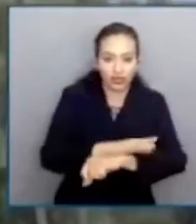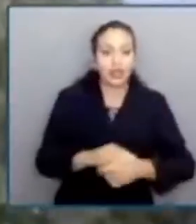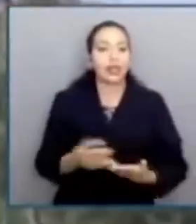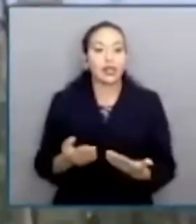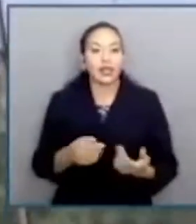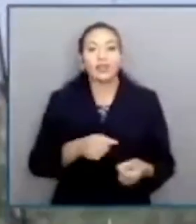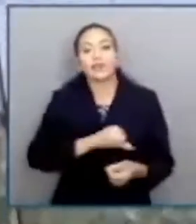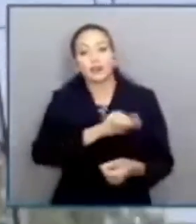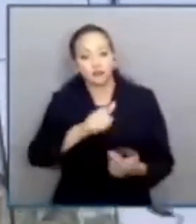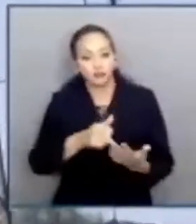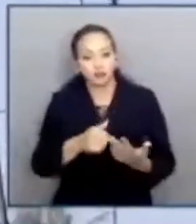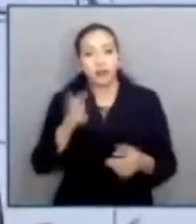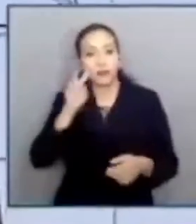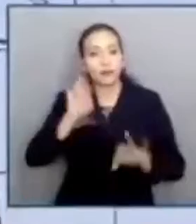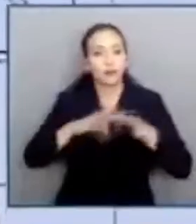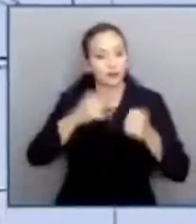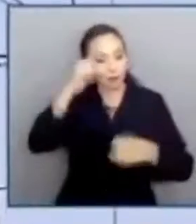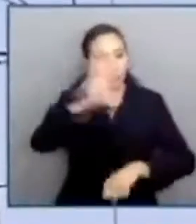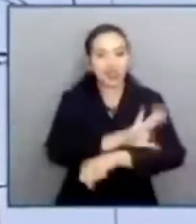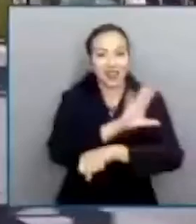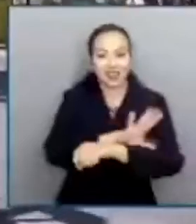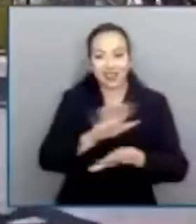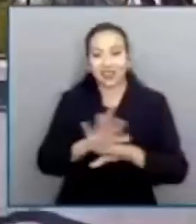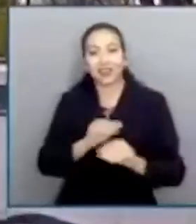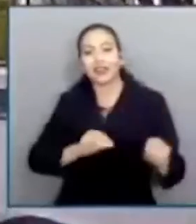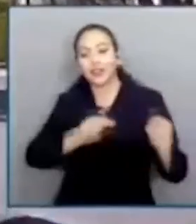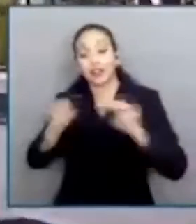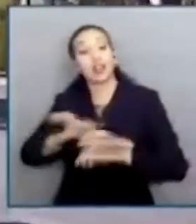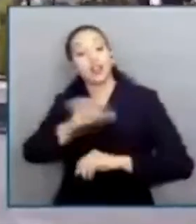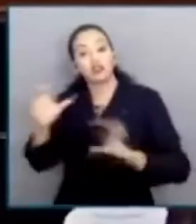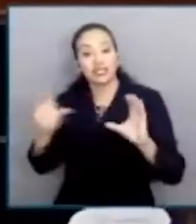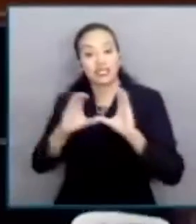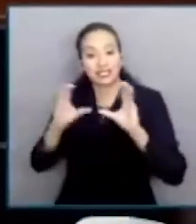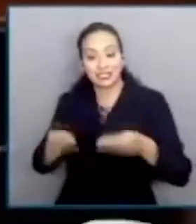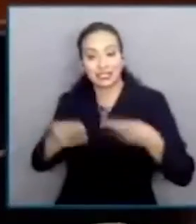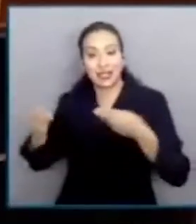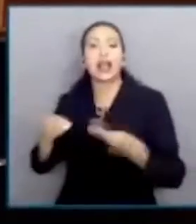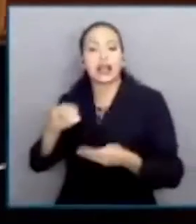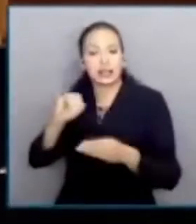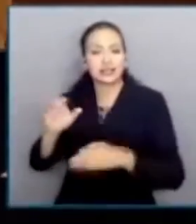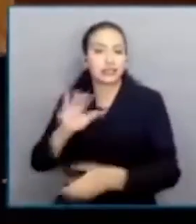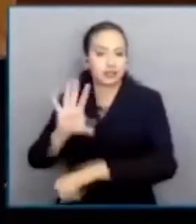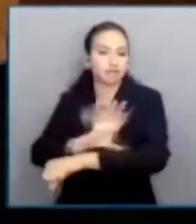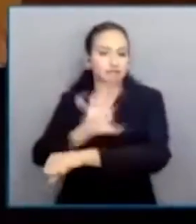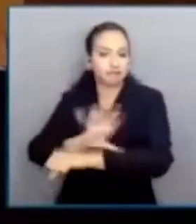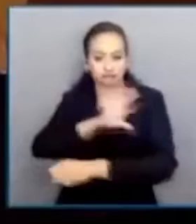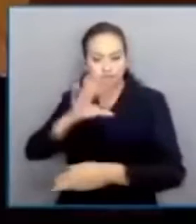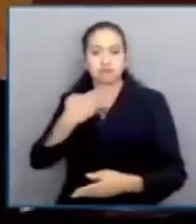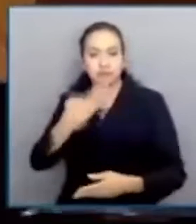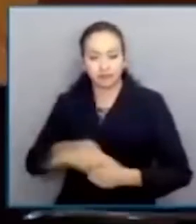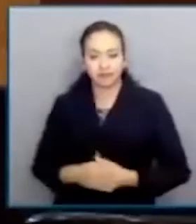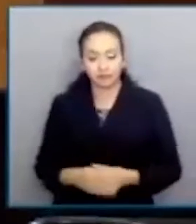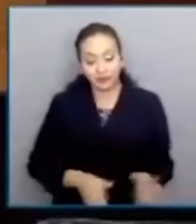adquirir energía y que ajustaron el régimen para otorgar certificados de energías limpias. Hay otro amparo en revisión por el que la sala determinaría la